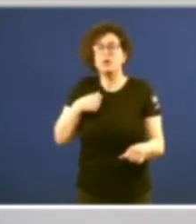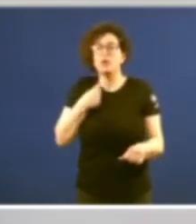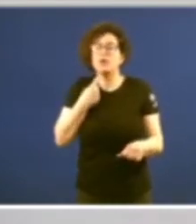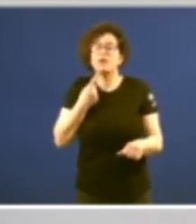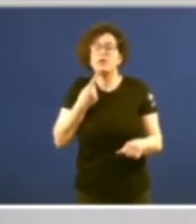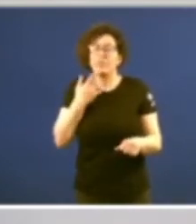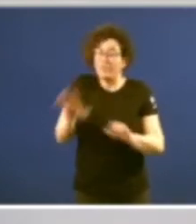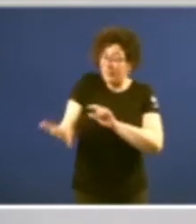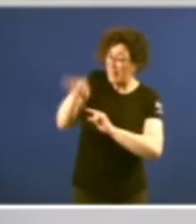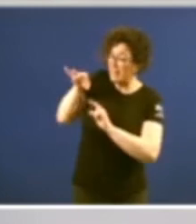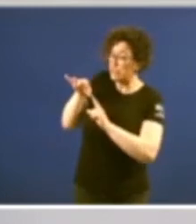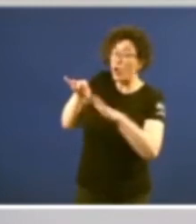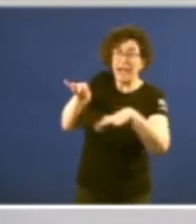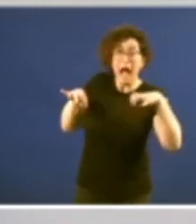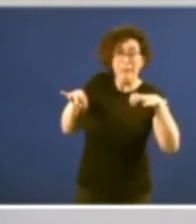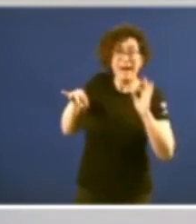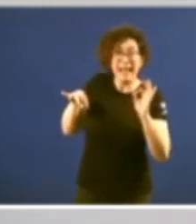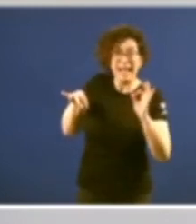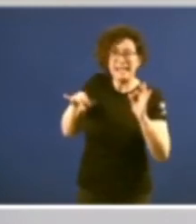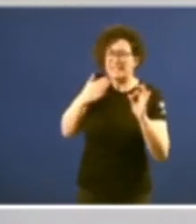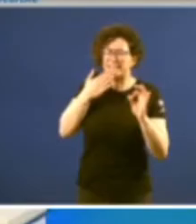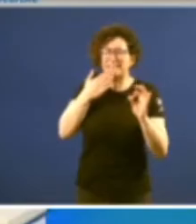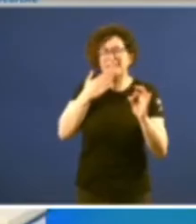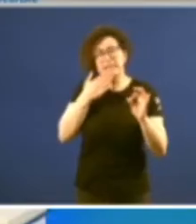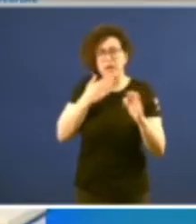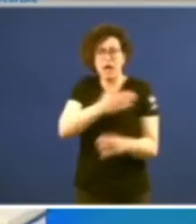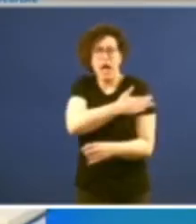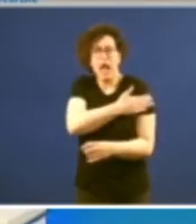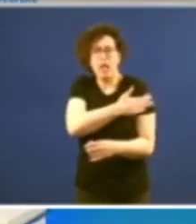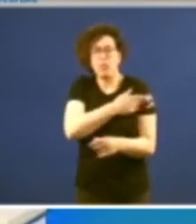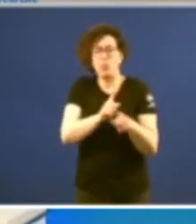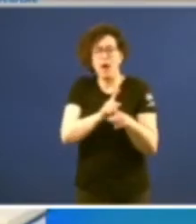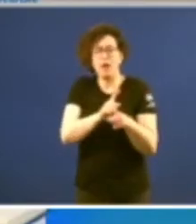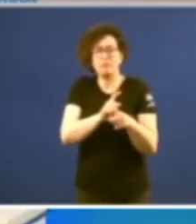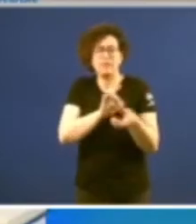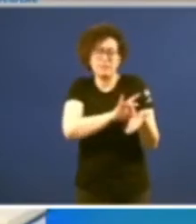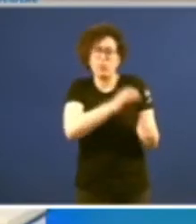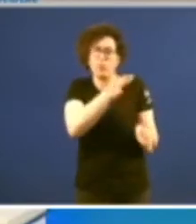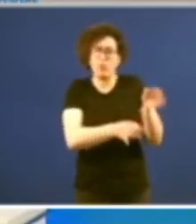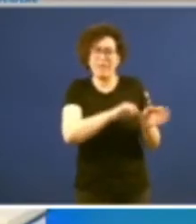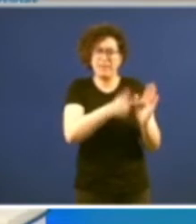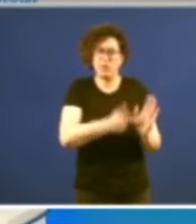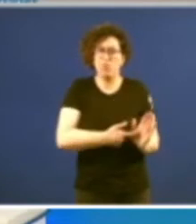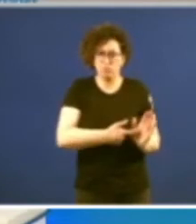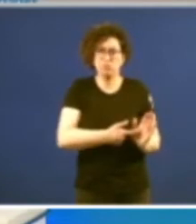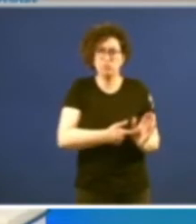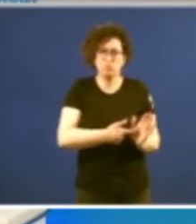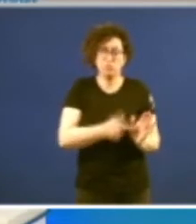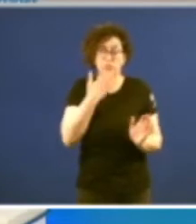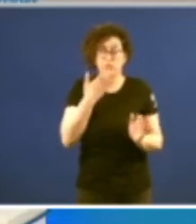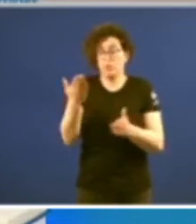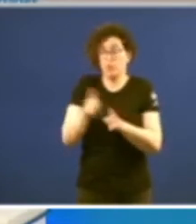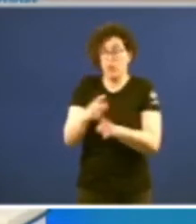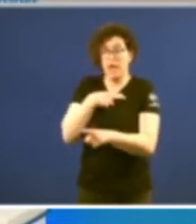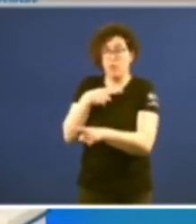ninguna decisión nesta Cámara sen o debido respaldo dos servicios jurídicos, como ben pode referir o letrado